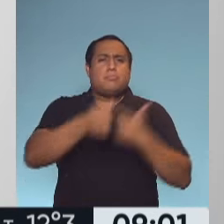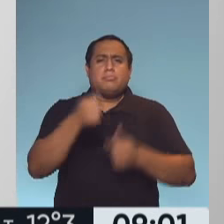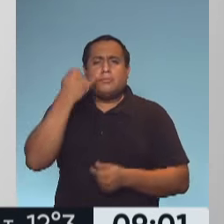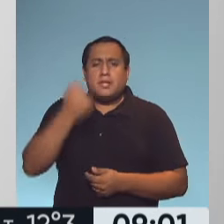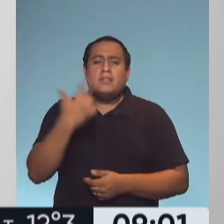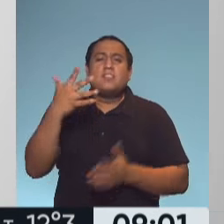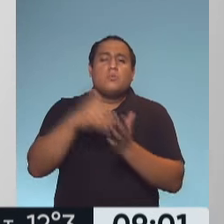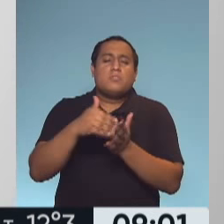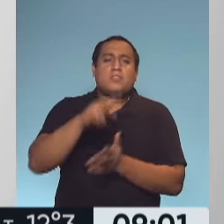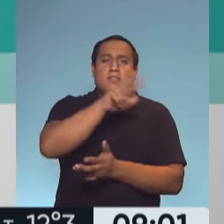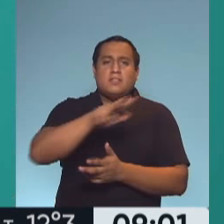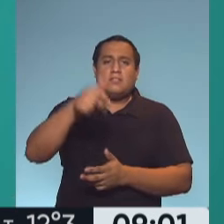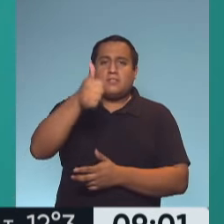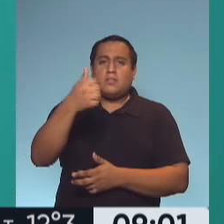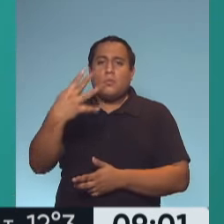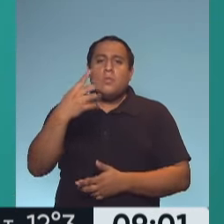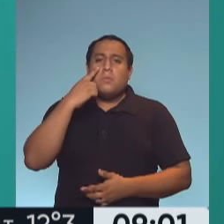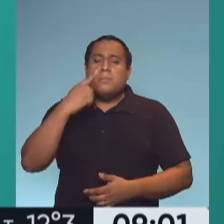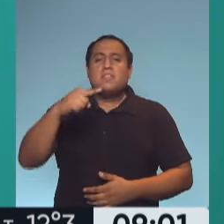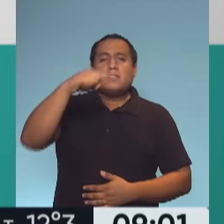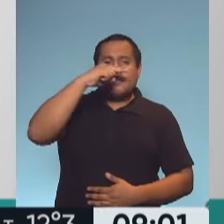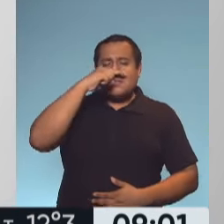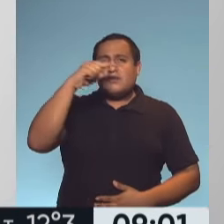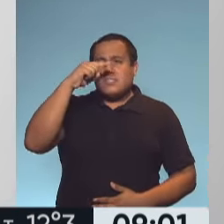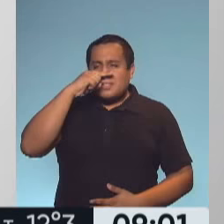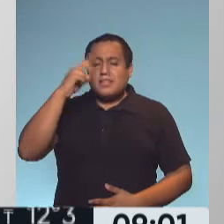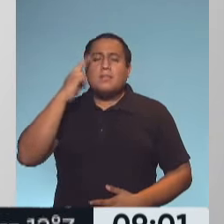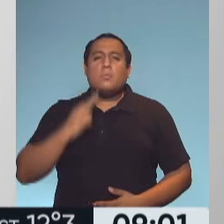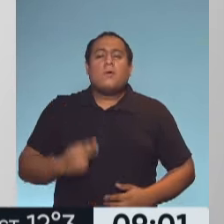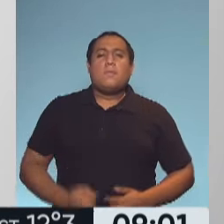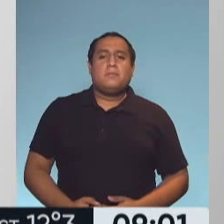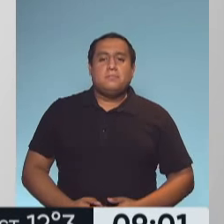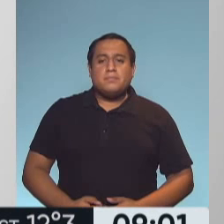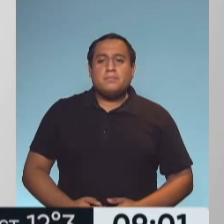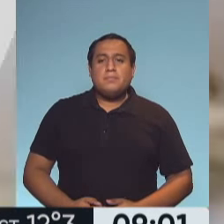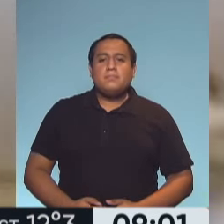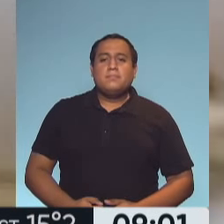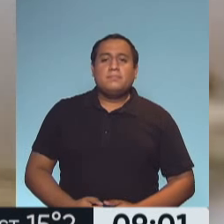es de 5.364.779.